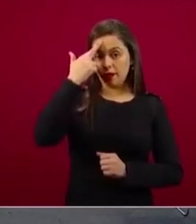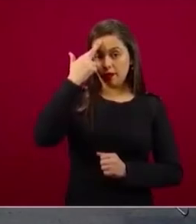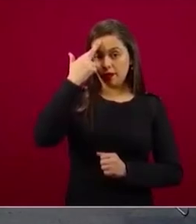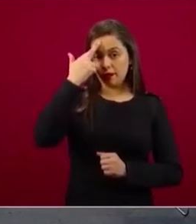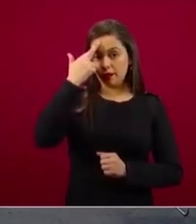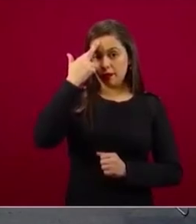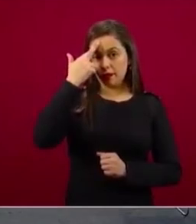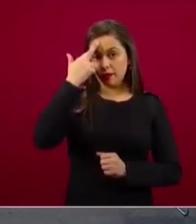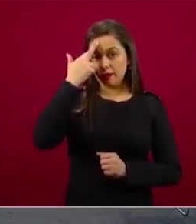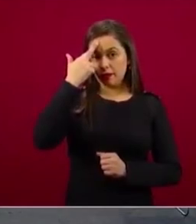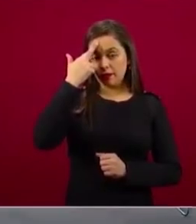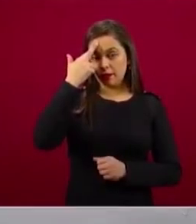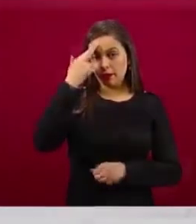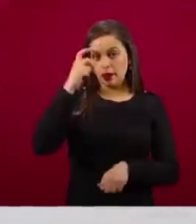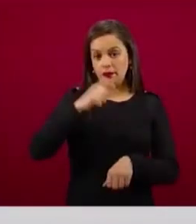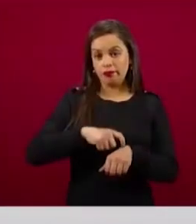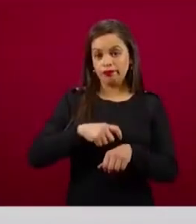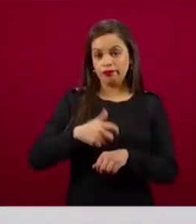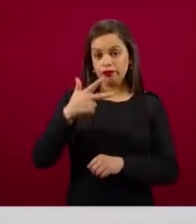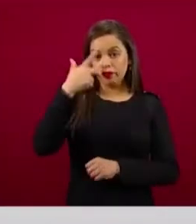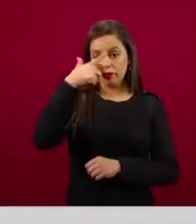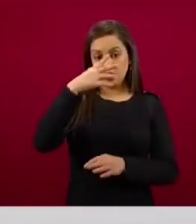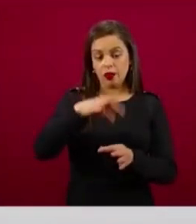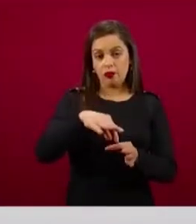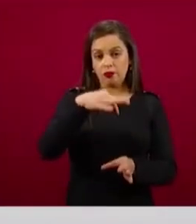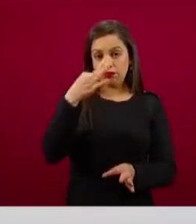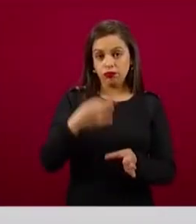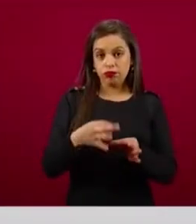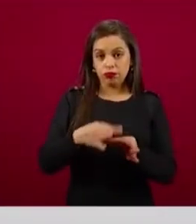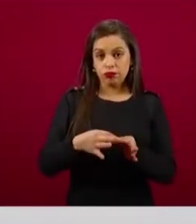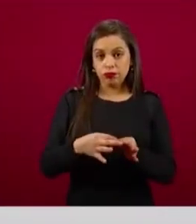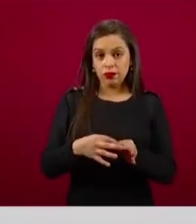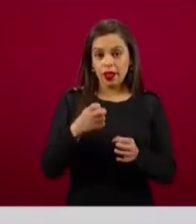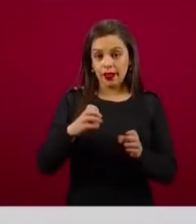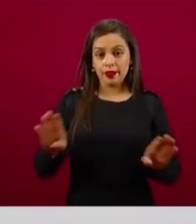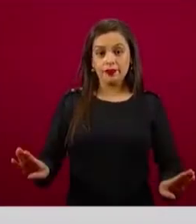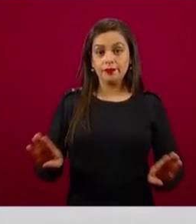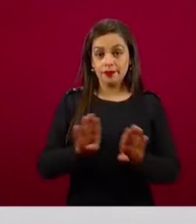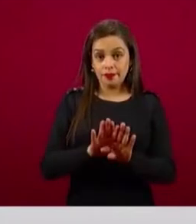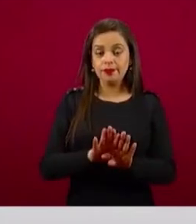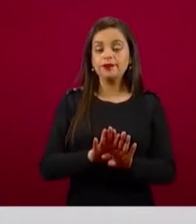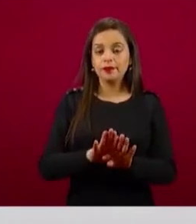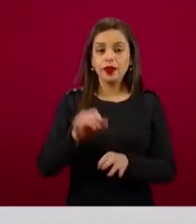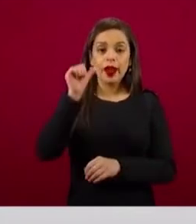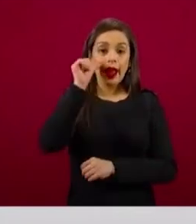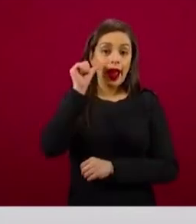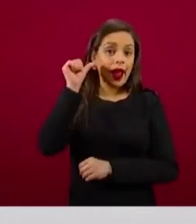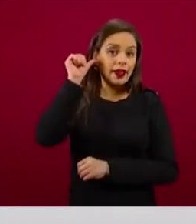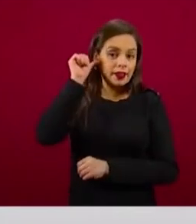Las ocho de la noche, estamos haciendo el corte que correspondería al día de ayer